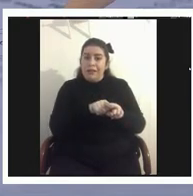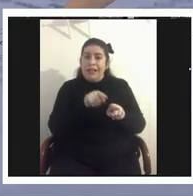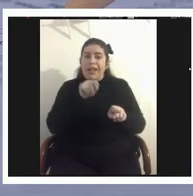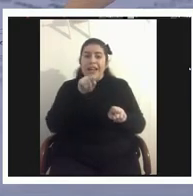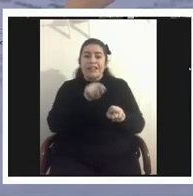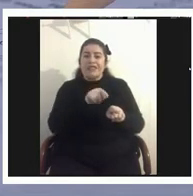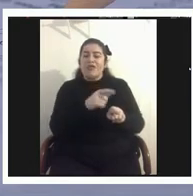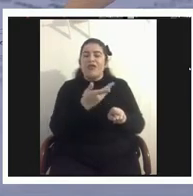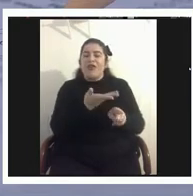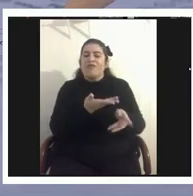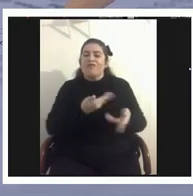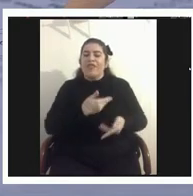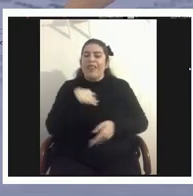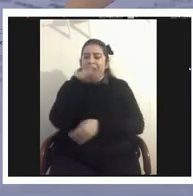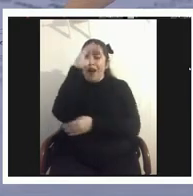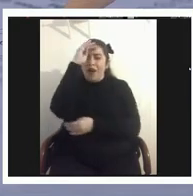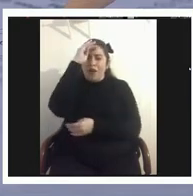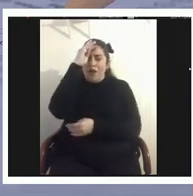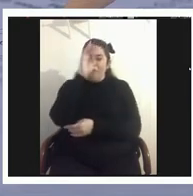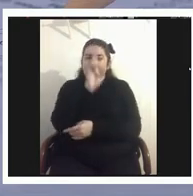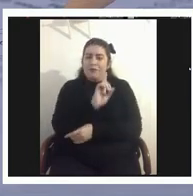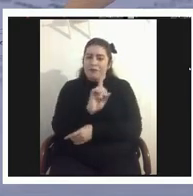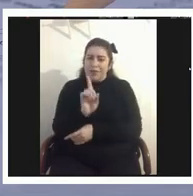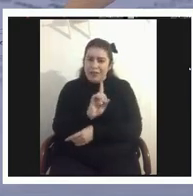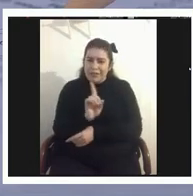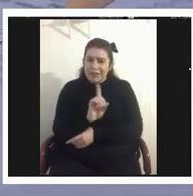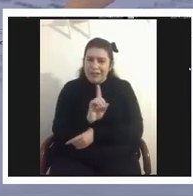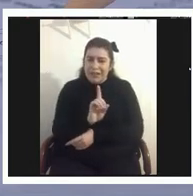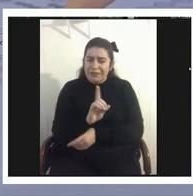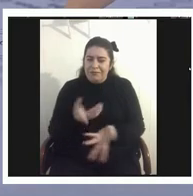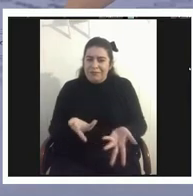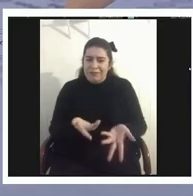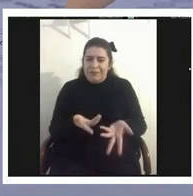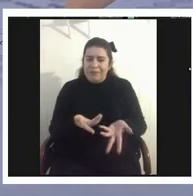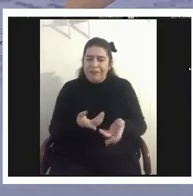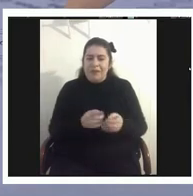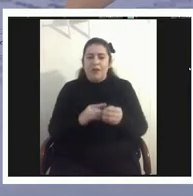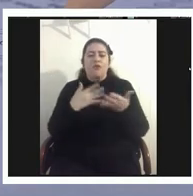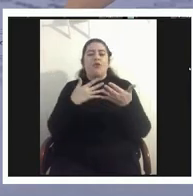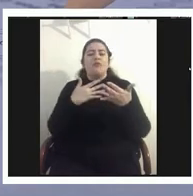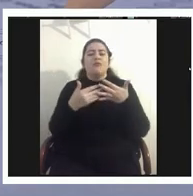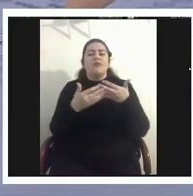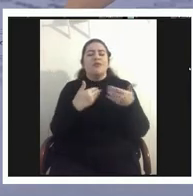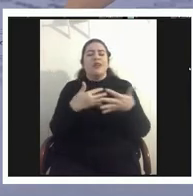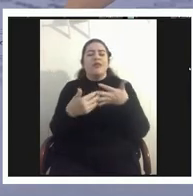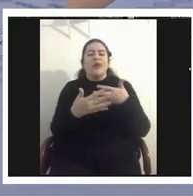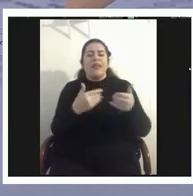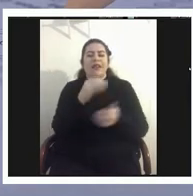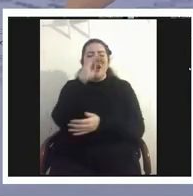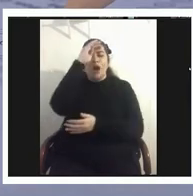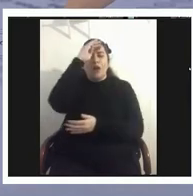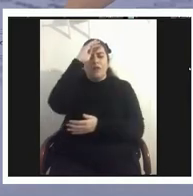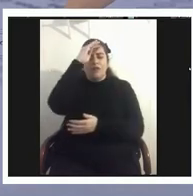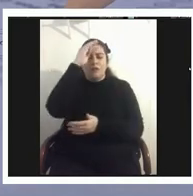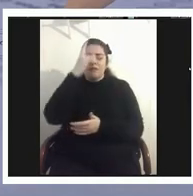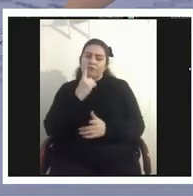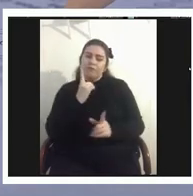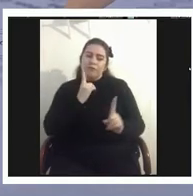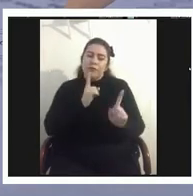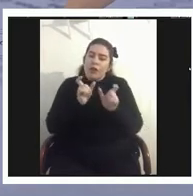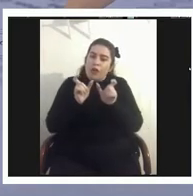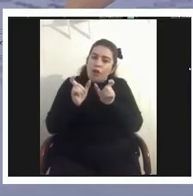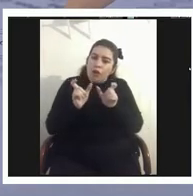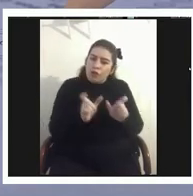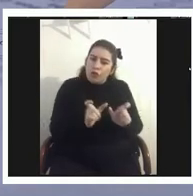contra o infringe el principio natural de la confianza porque esto viene de una posición de